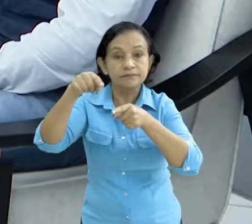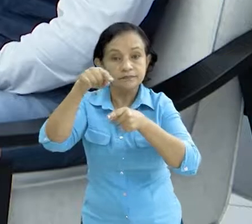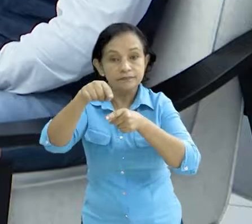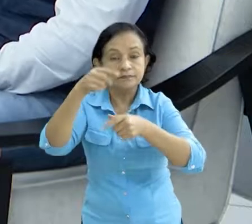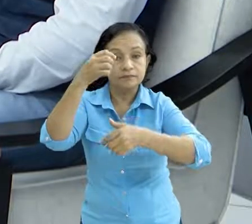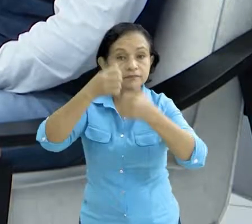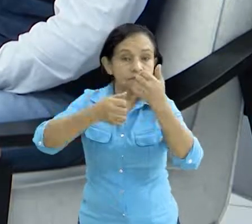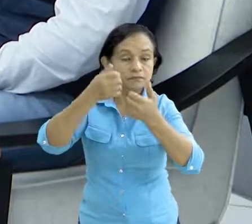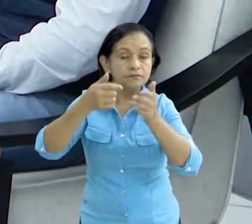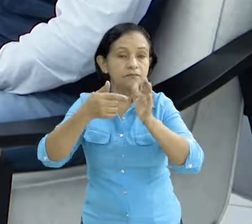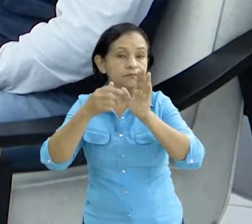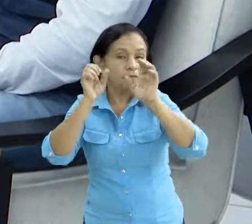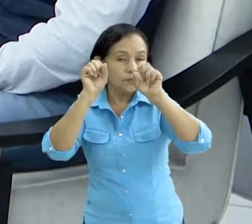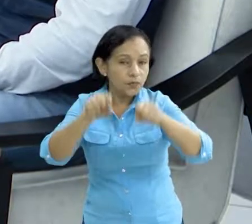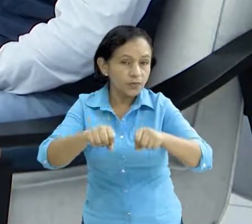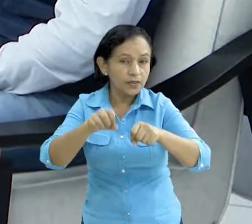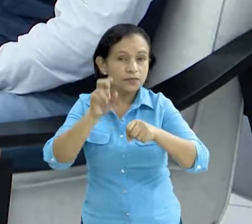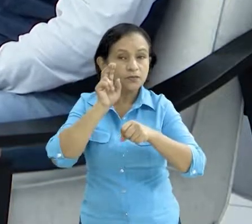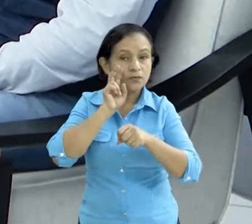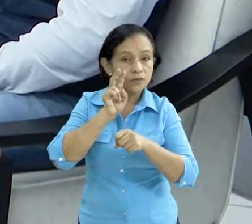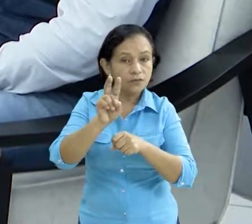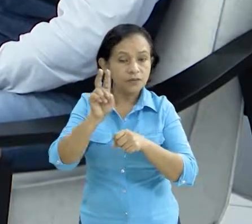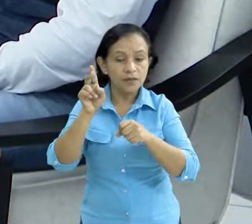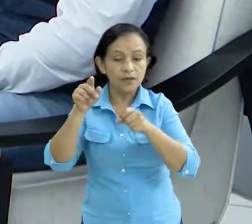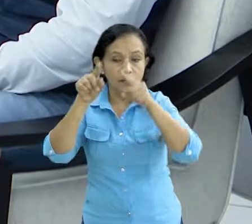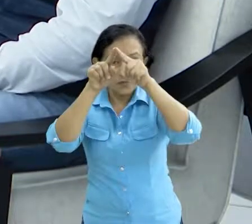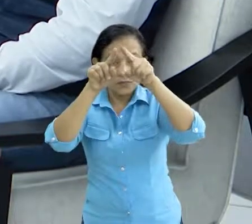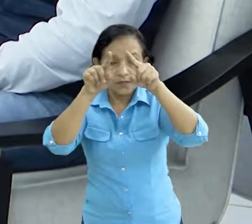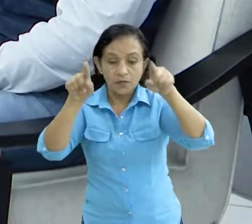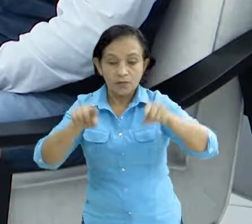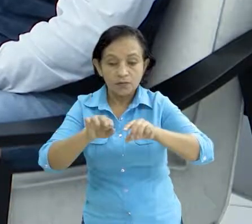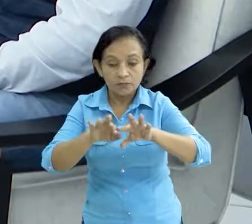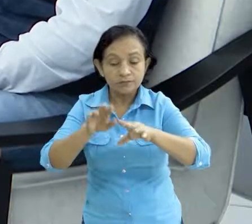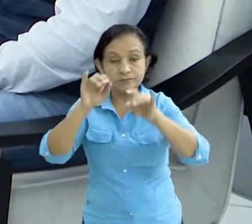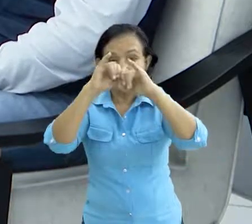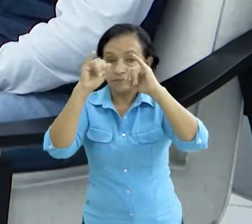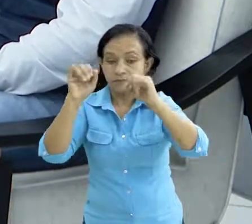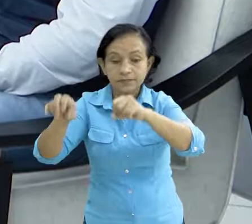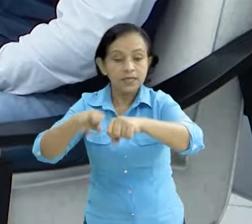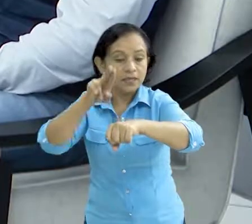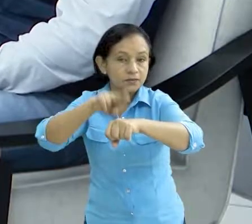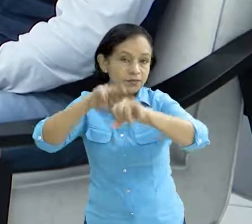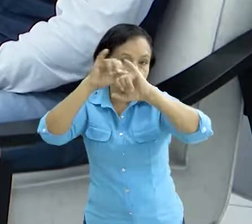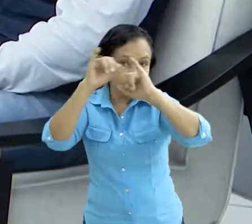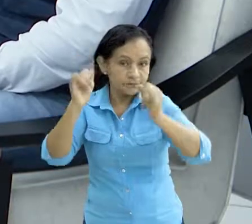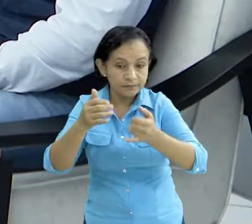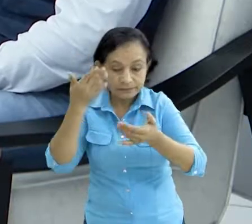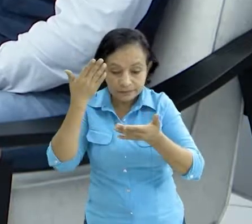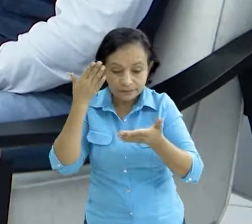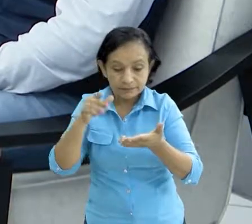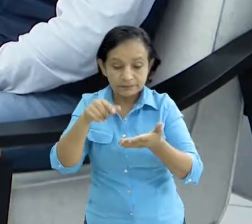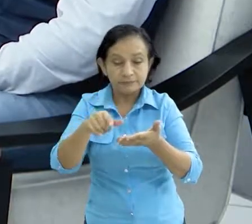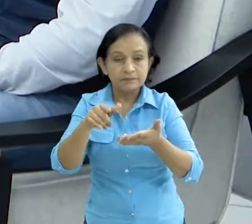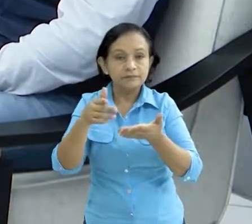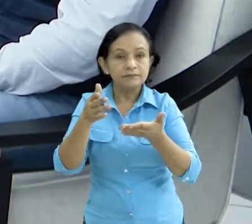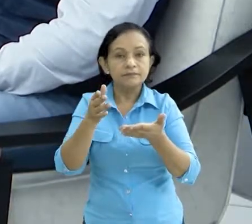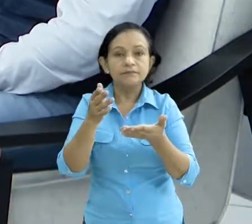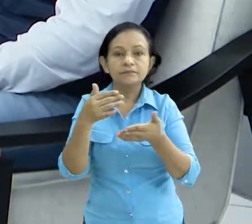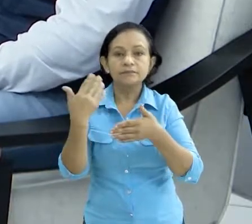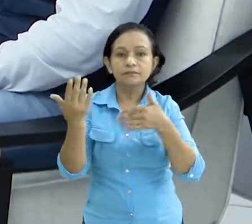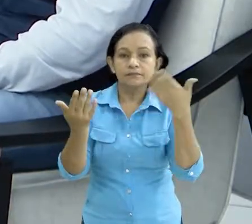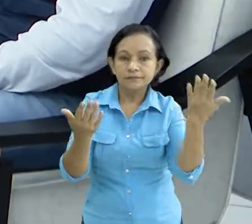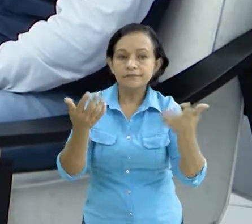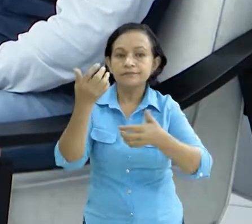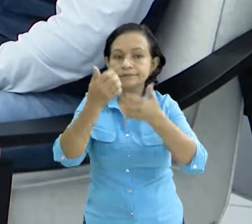fenómeno, porque lo podés haber percibido en una plataforma nacional o internacional, pero verificas cuál fue el